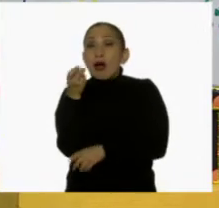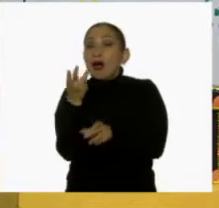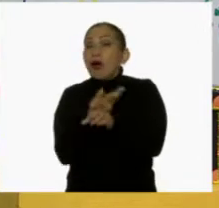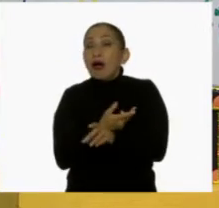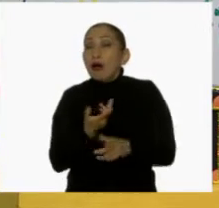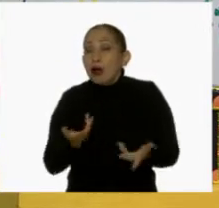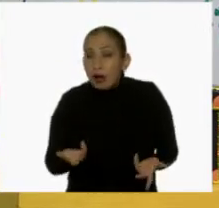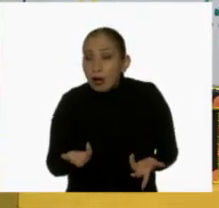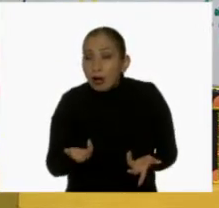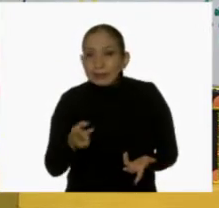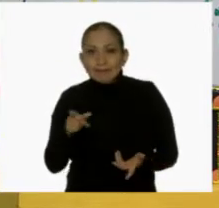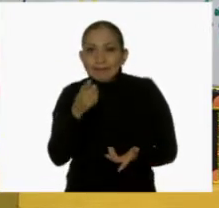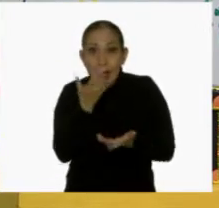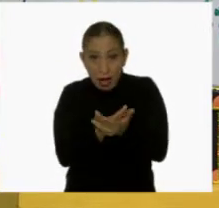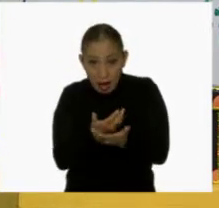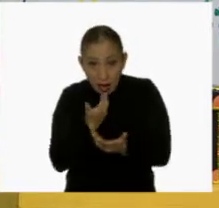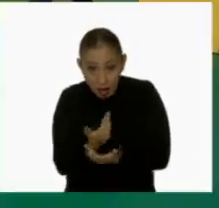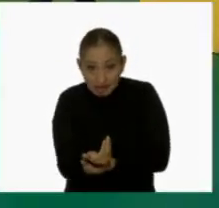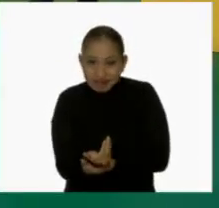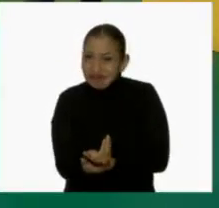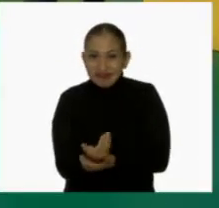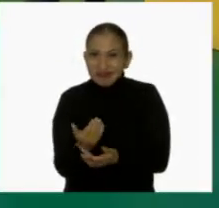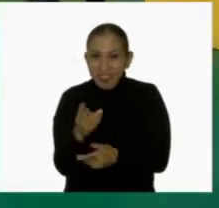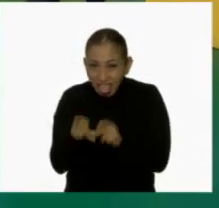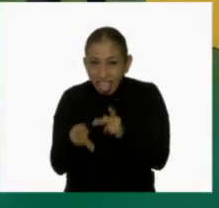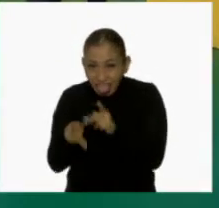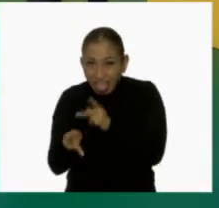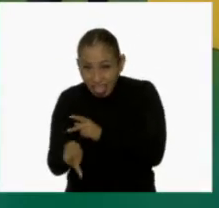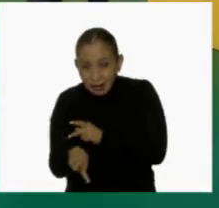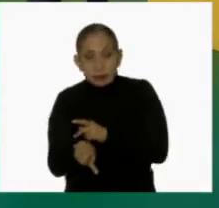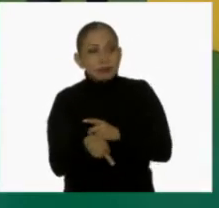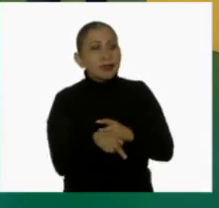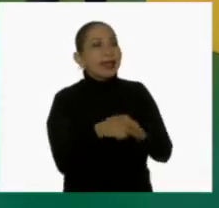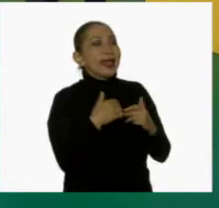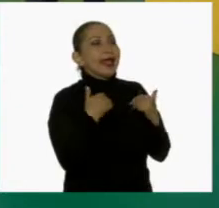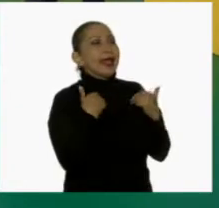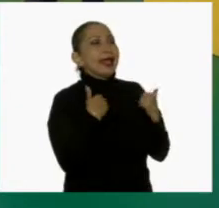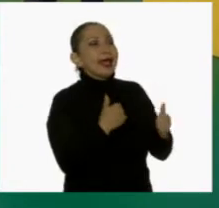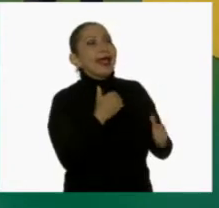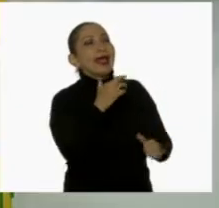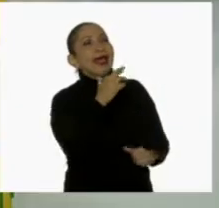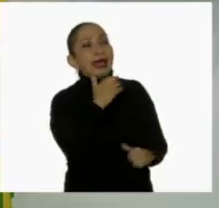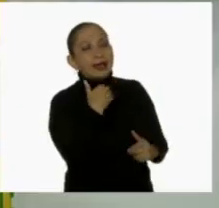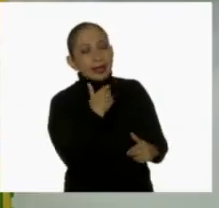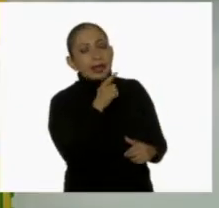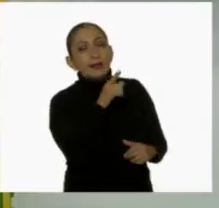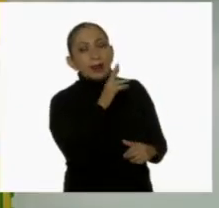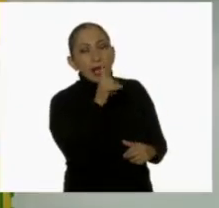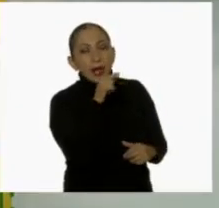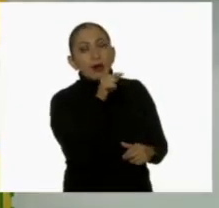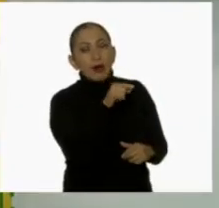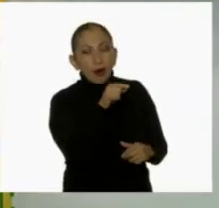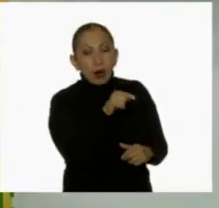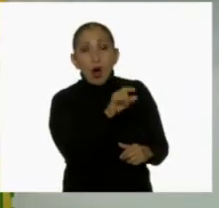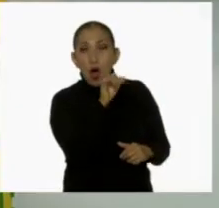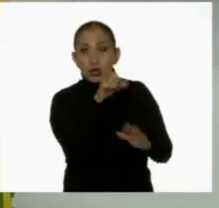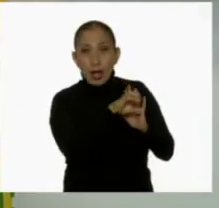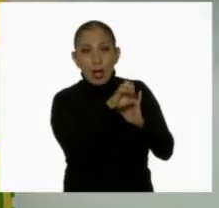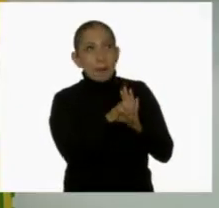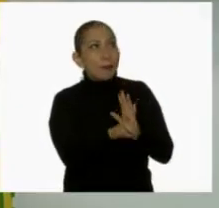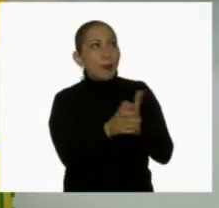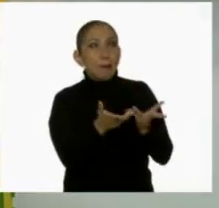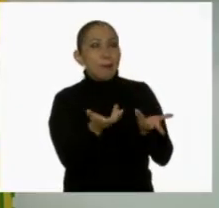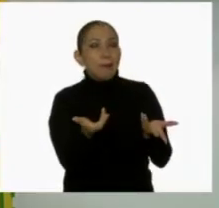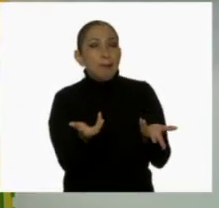definitivamente no descansamos. Creo que ya voy comprendiendo entonces lo que quieres decir. Otro ejemplo sería